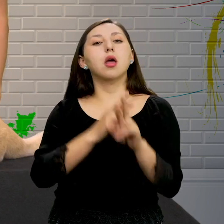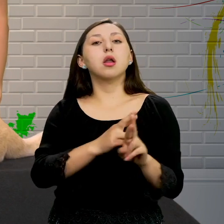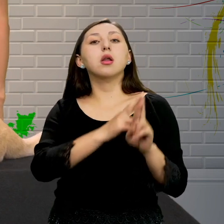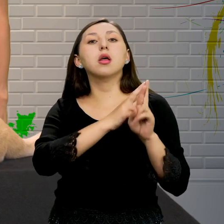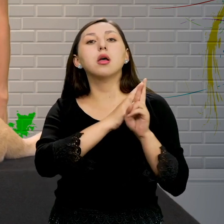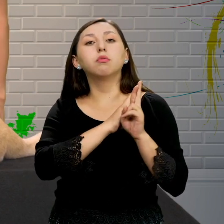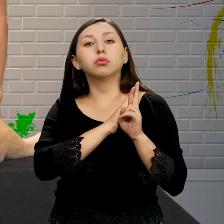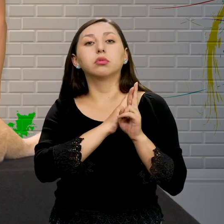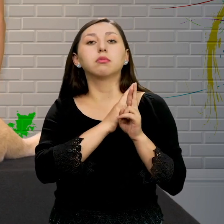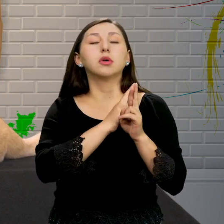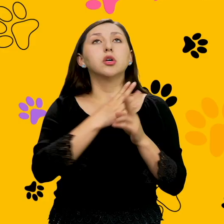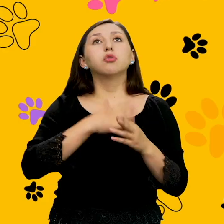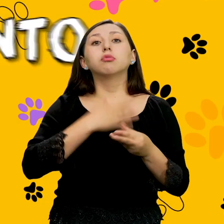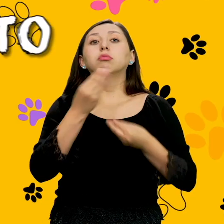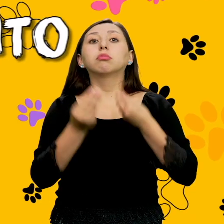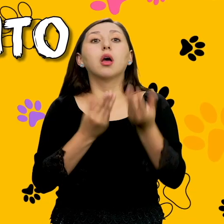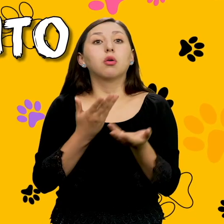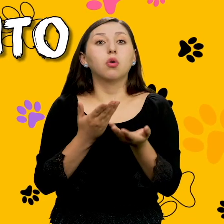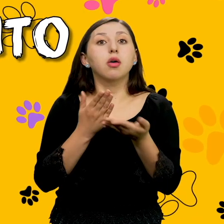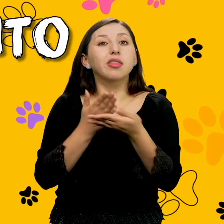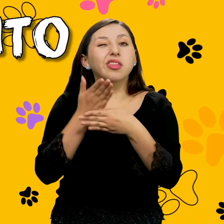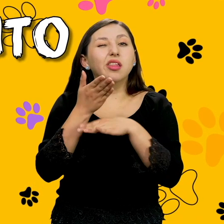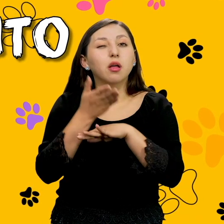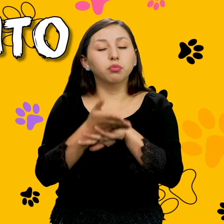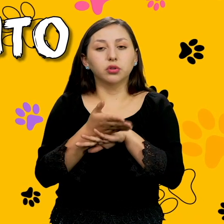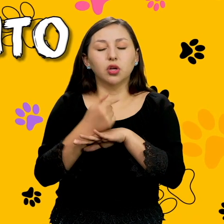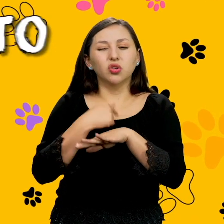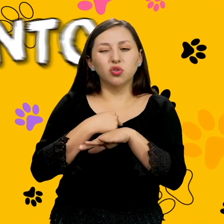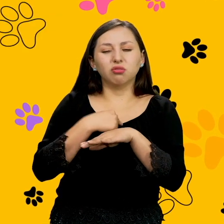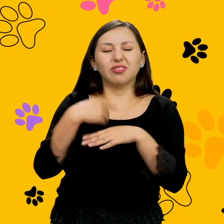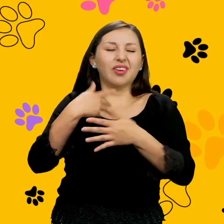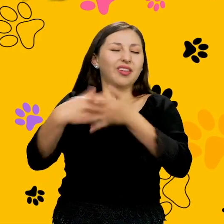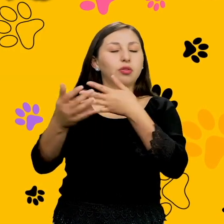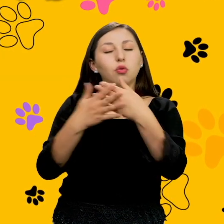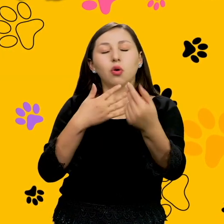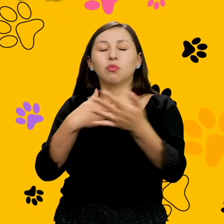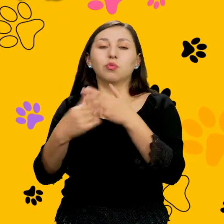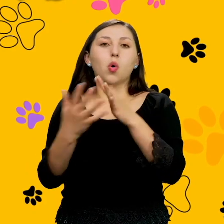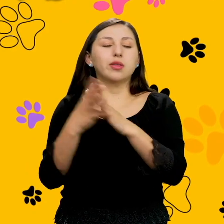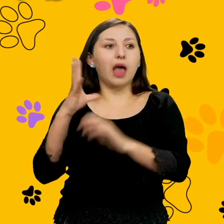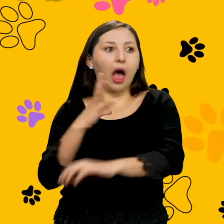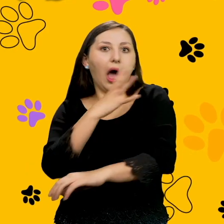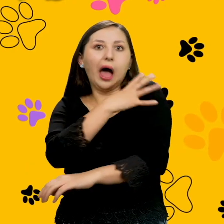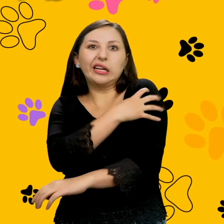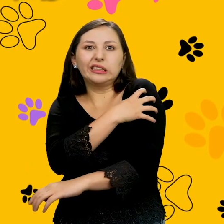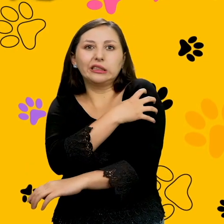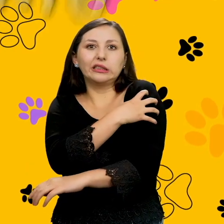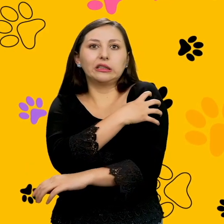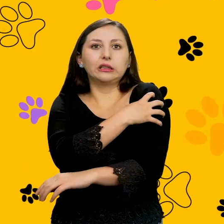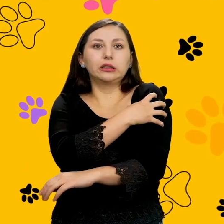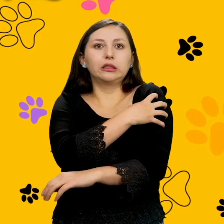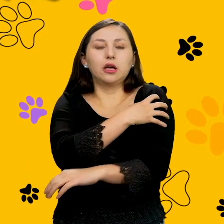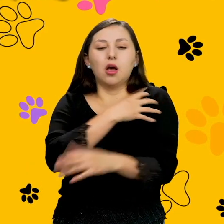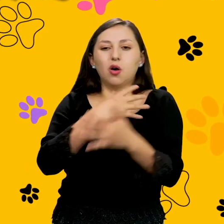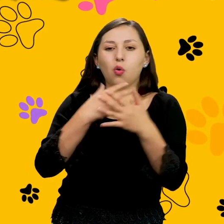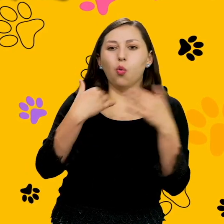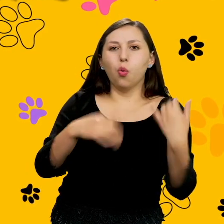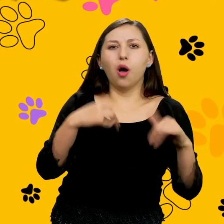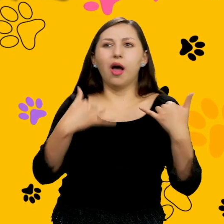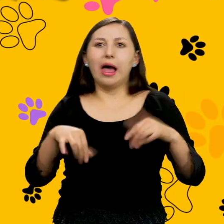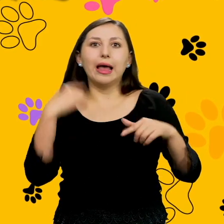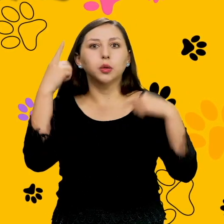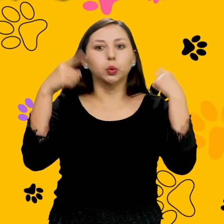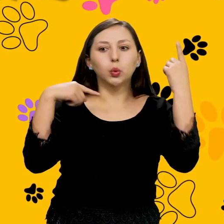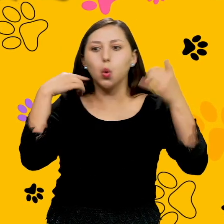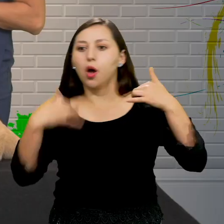no los cuidamos bien? Empiezan a hacerse malcriados Empiezan a morderle al dueño Empiezan a destruir cosas